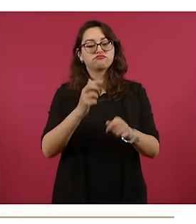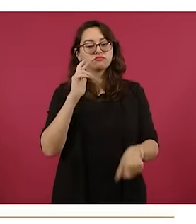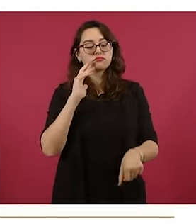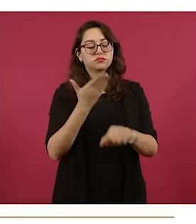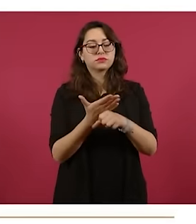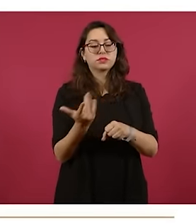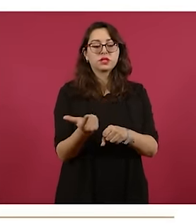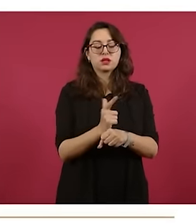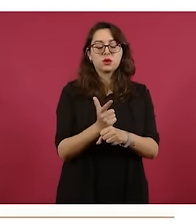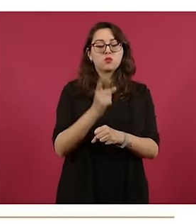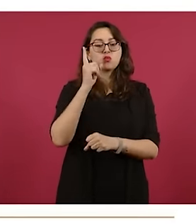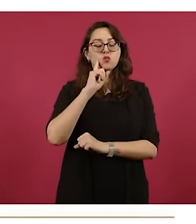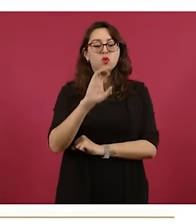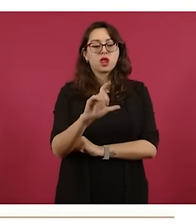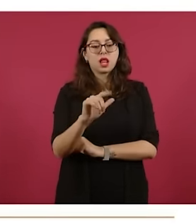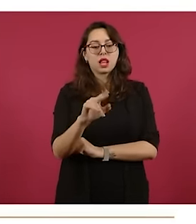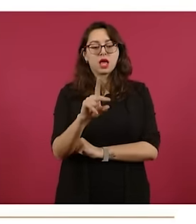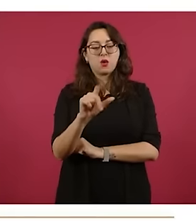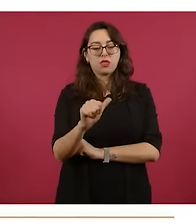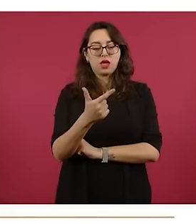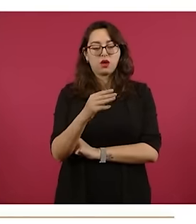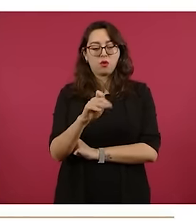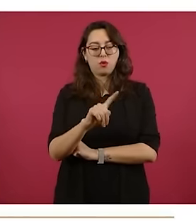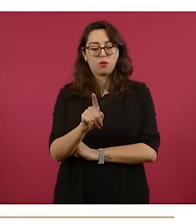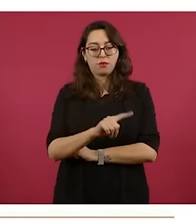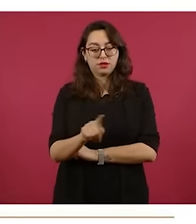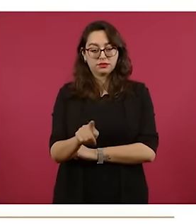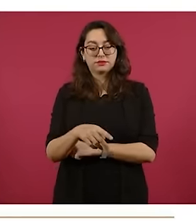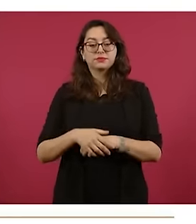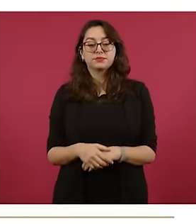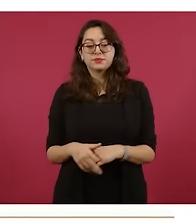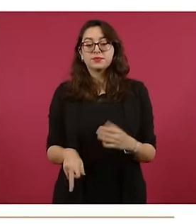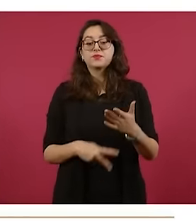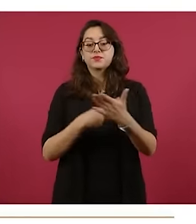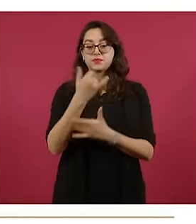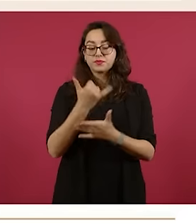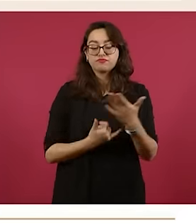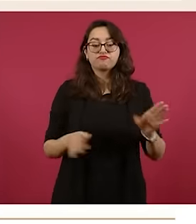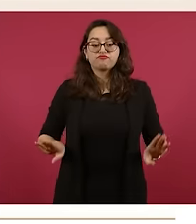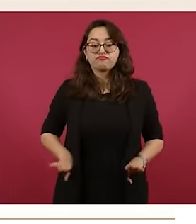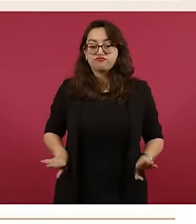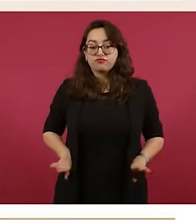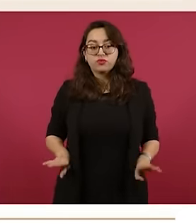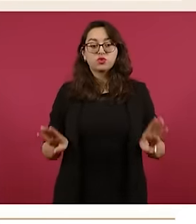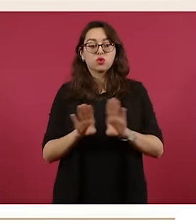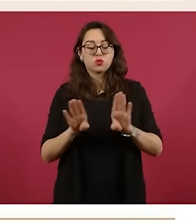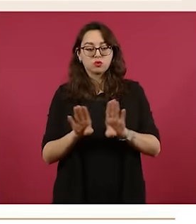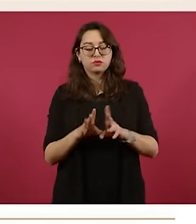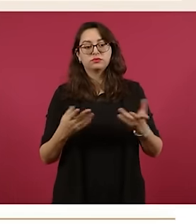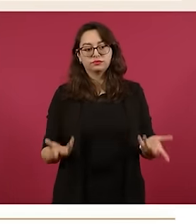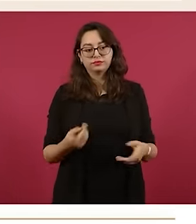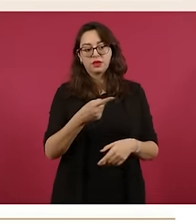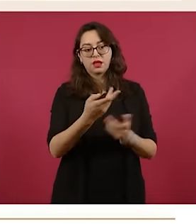la licenciada Claudia Gómez. Las componentes de este proyecto es, como decía, la adecuación de la presa para